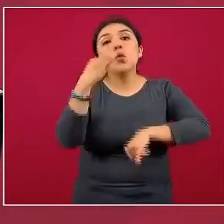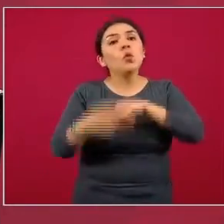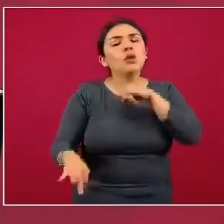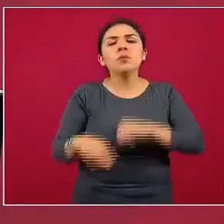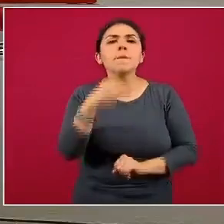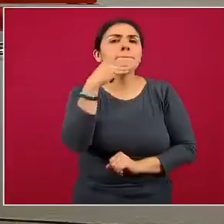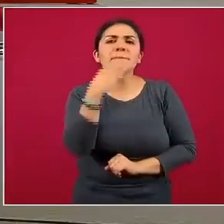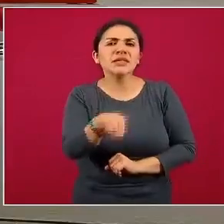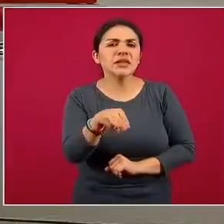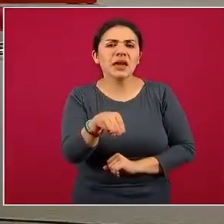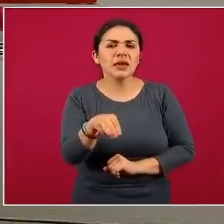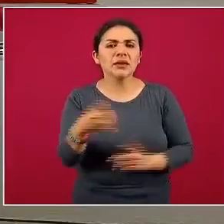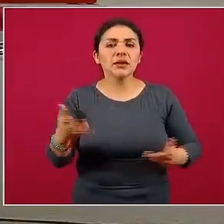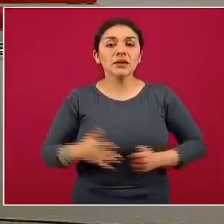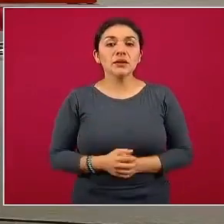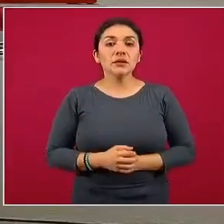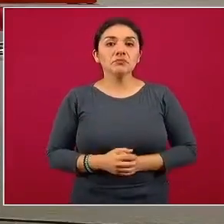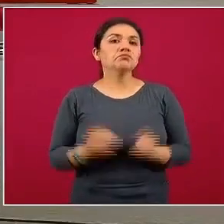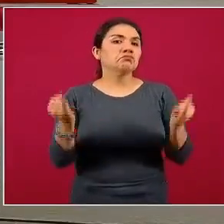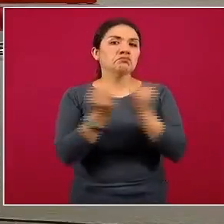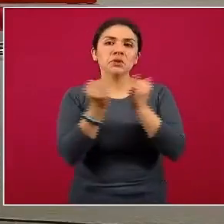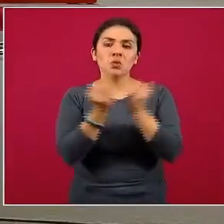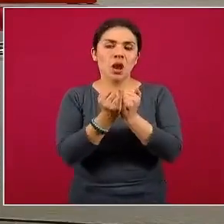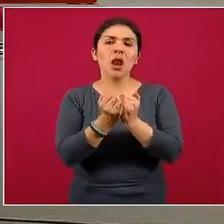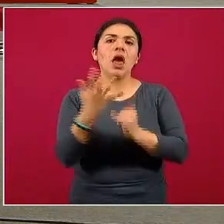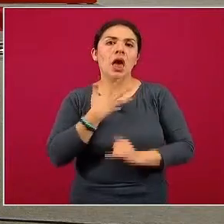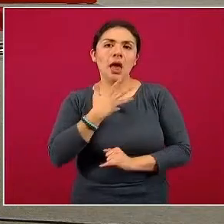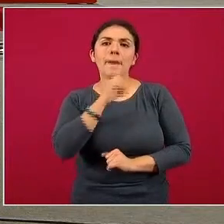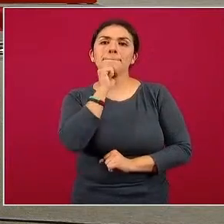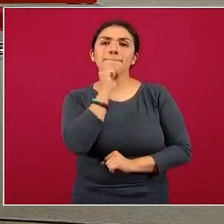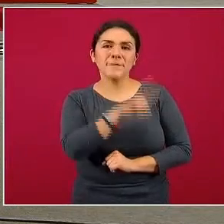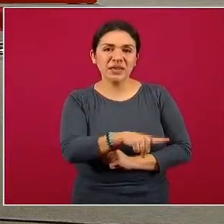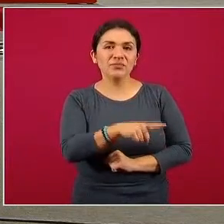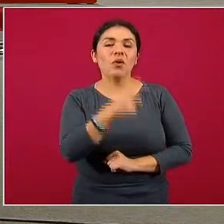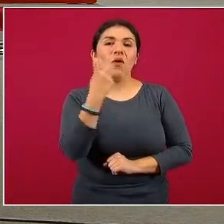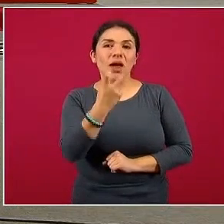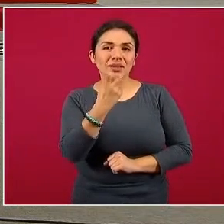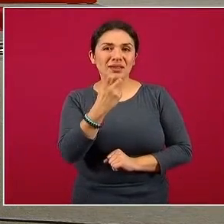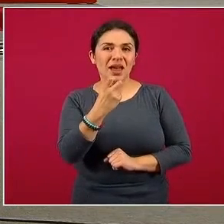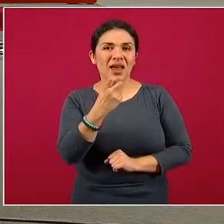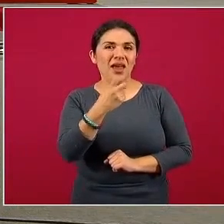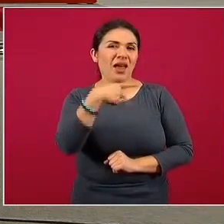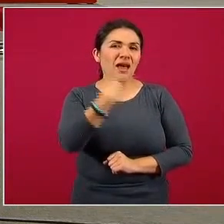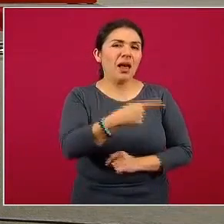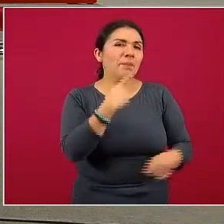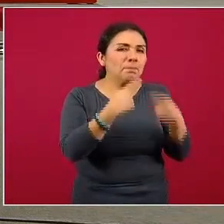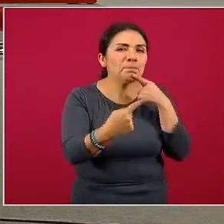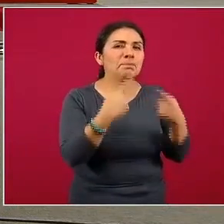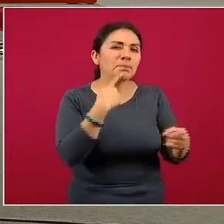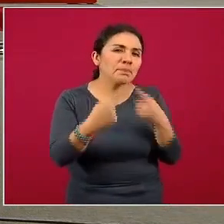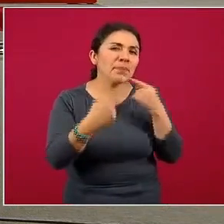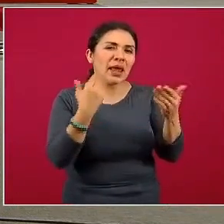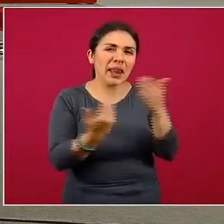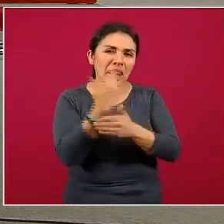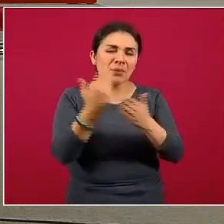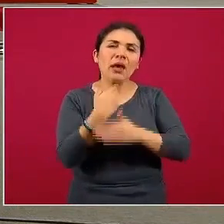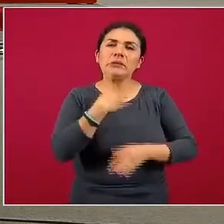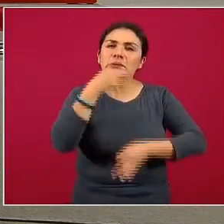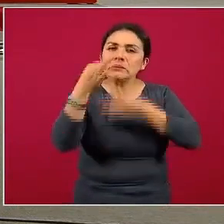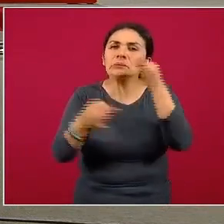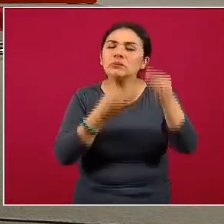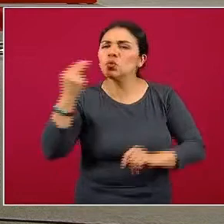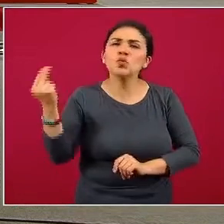un mensaje que también viene de estas reflexiones y conversaciones y llamados